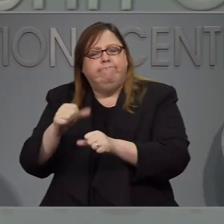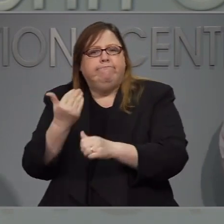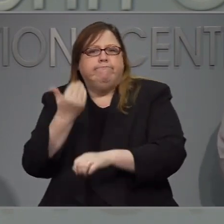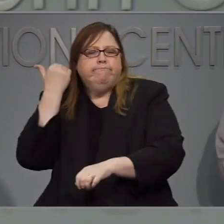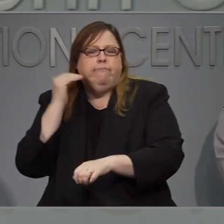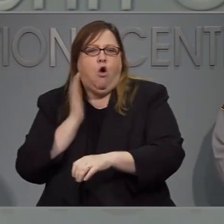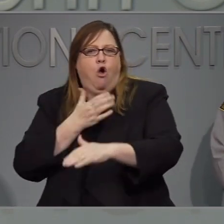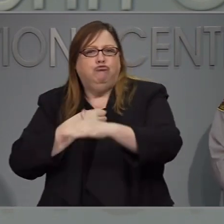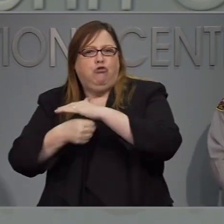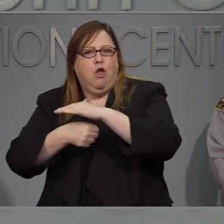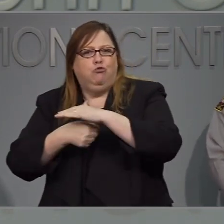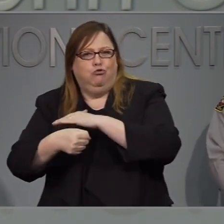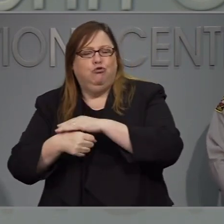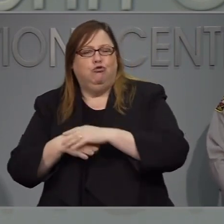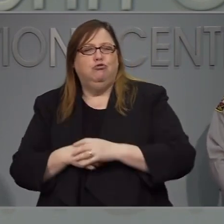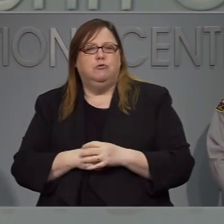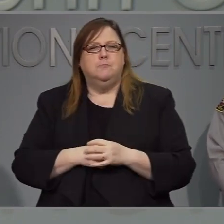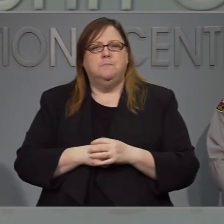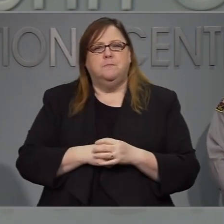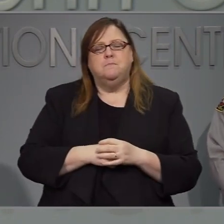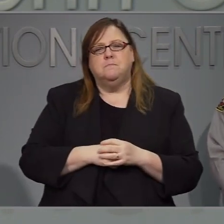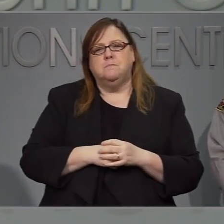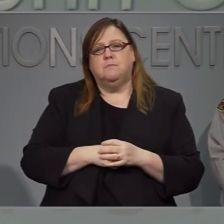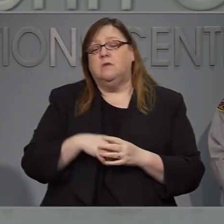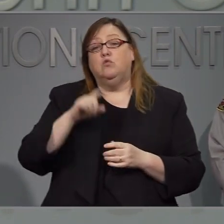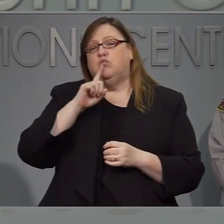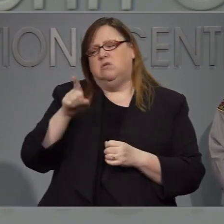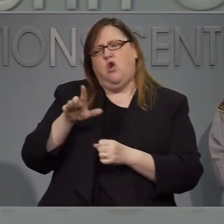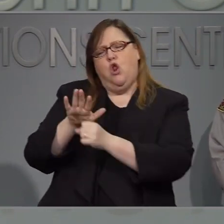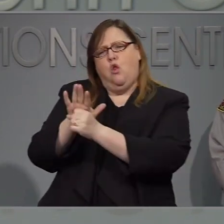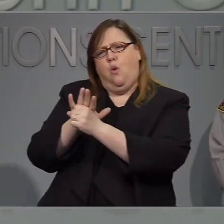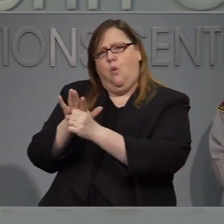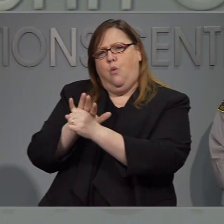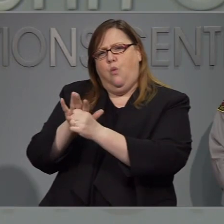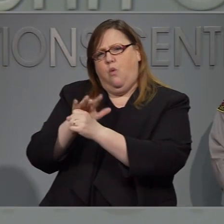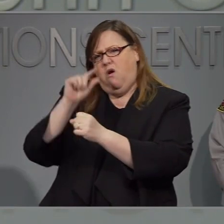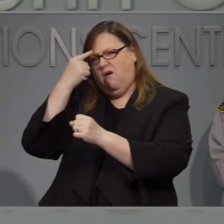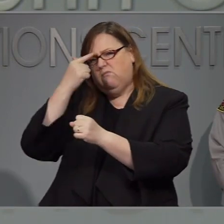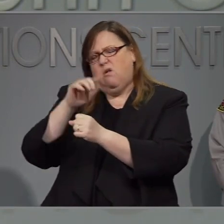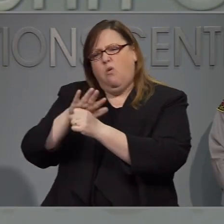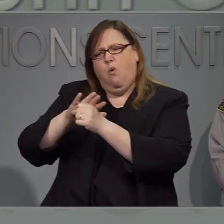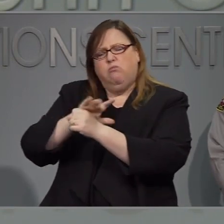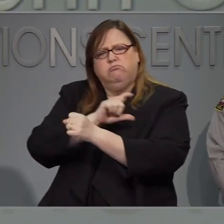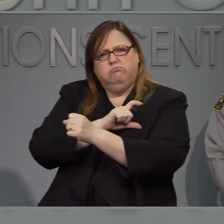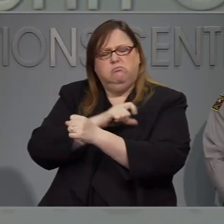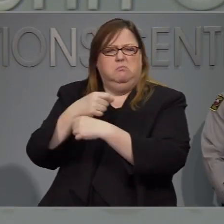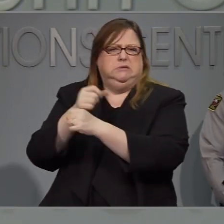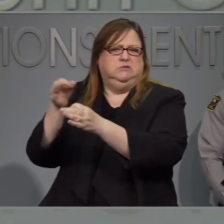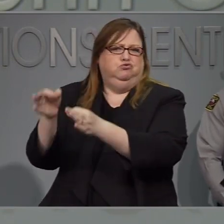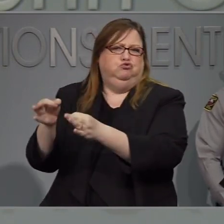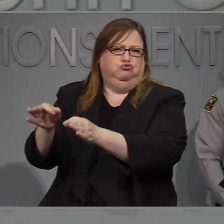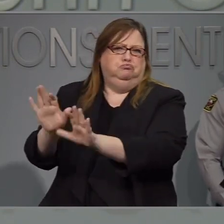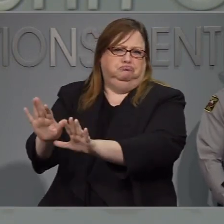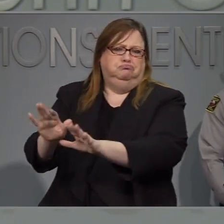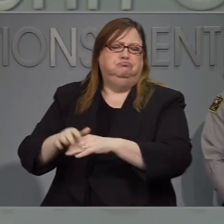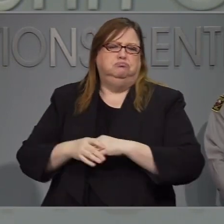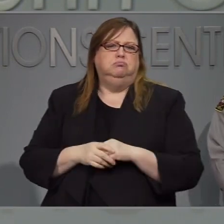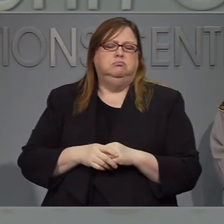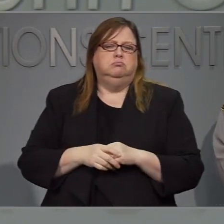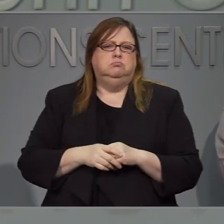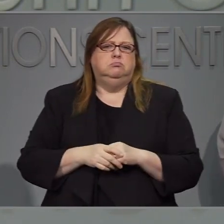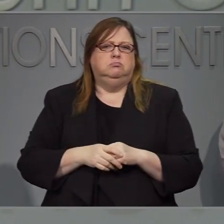ocupen espacio en los albergues y de esta manera permitir a los personas locales de tomar